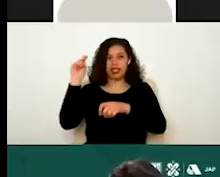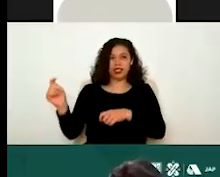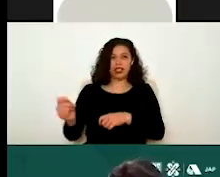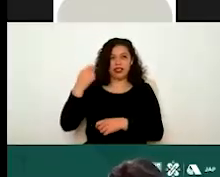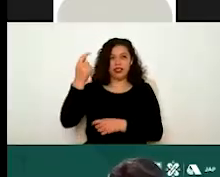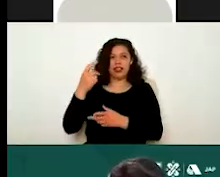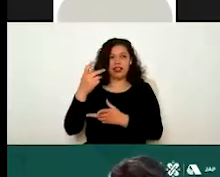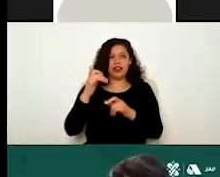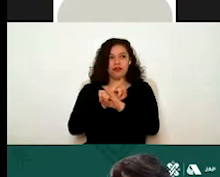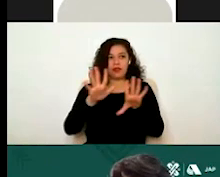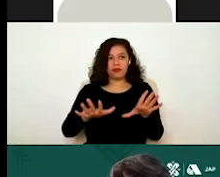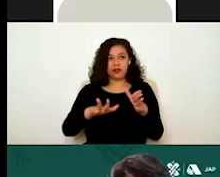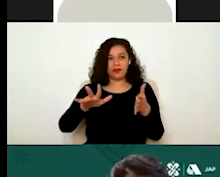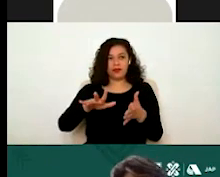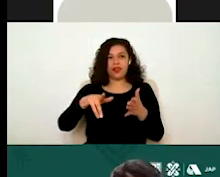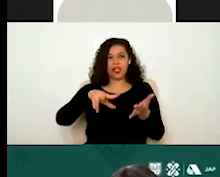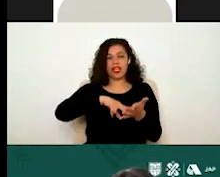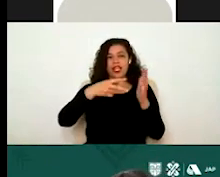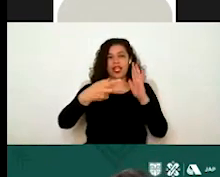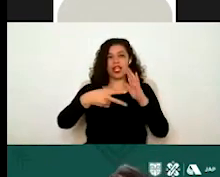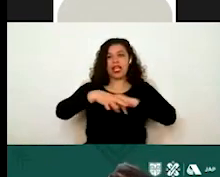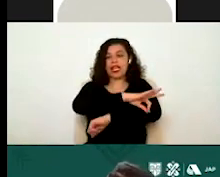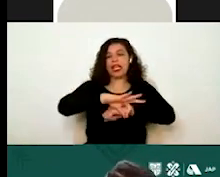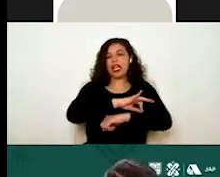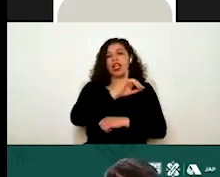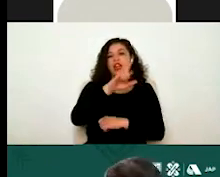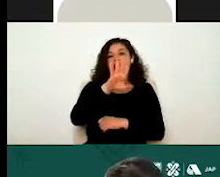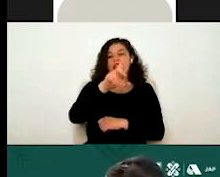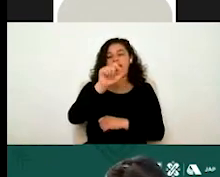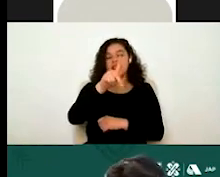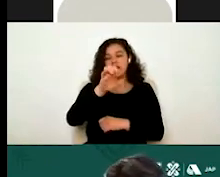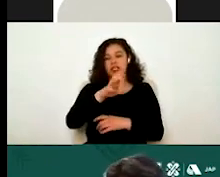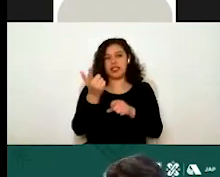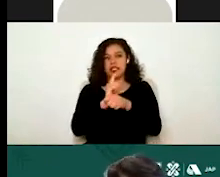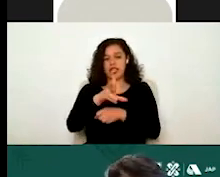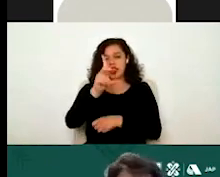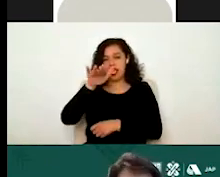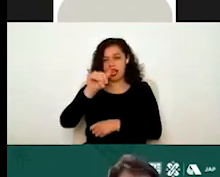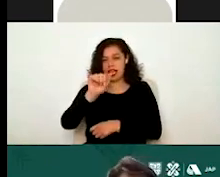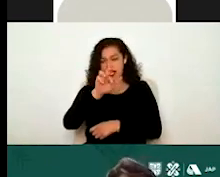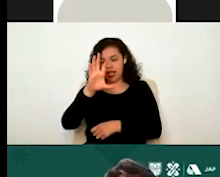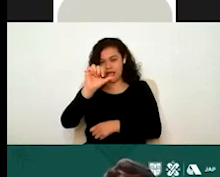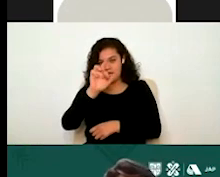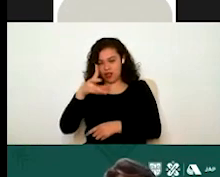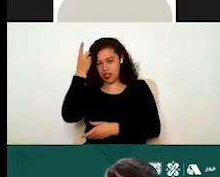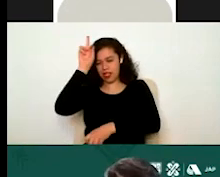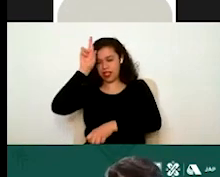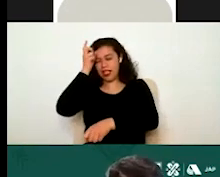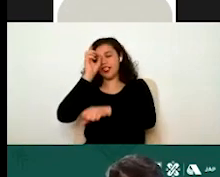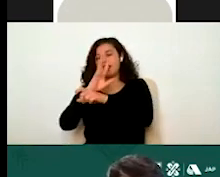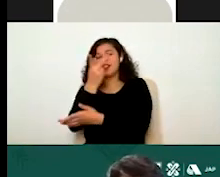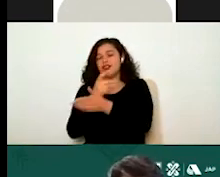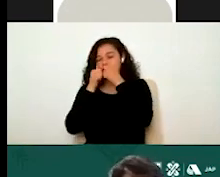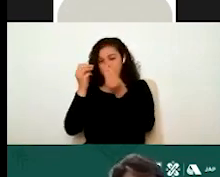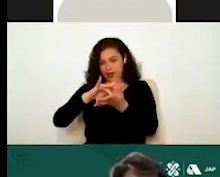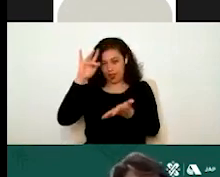al ingenio Elías Pérez y a la licenciada Diana Carrillo que es parte del área de Dirección de Programas Asistenciales. Muchísimas